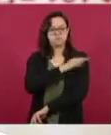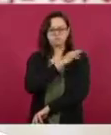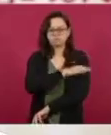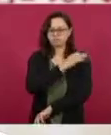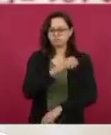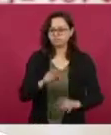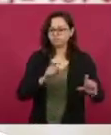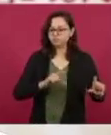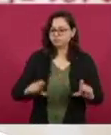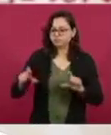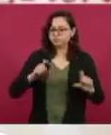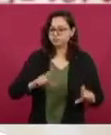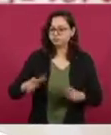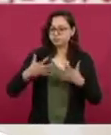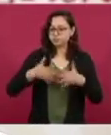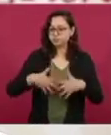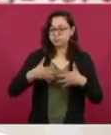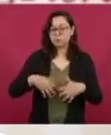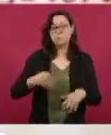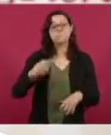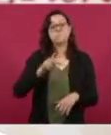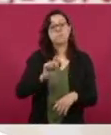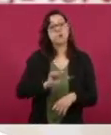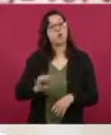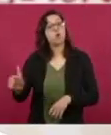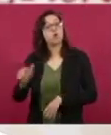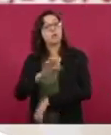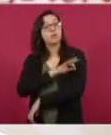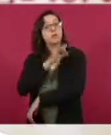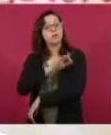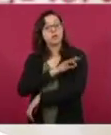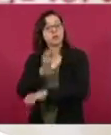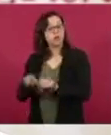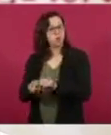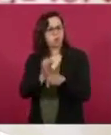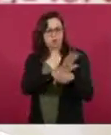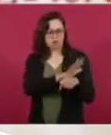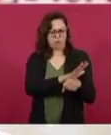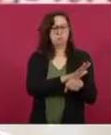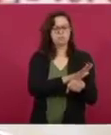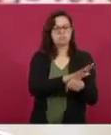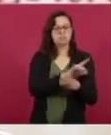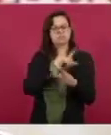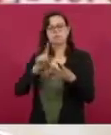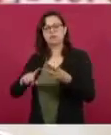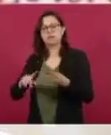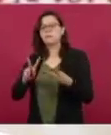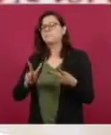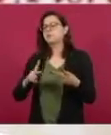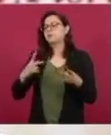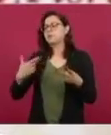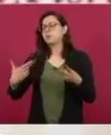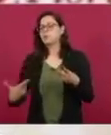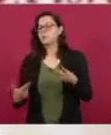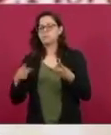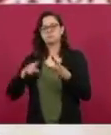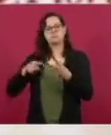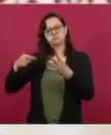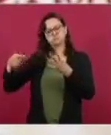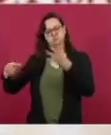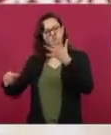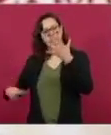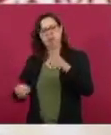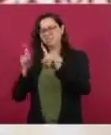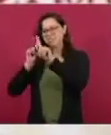entre otras, por ejemplo, papiloma humano y otras vacunas. Lo estaremos informando porque es un acuerdo que implicará